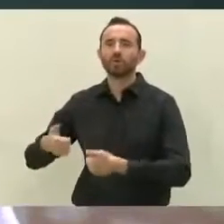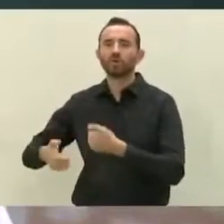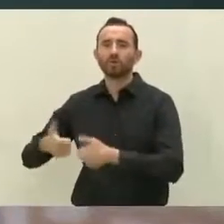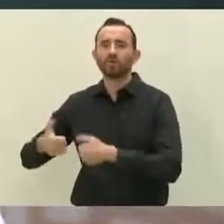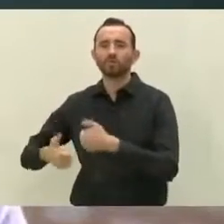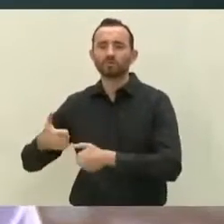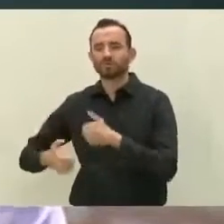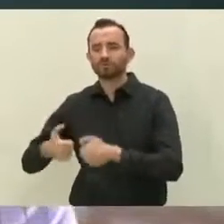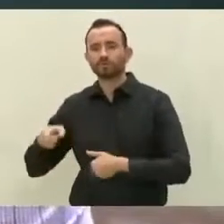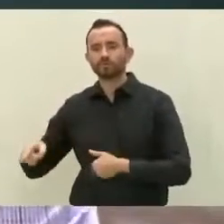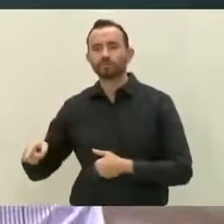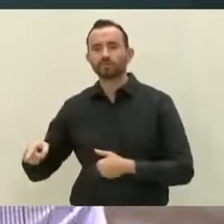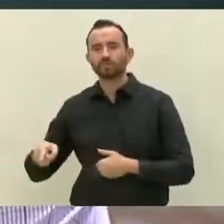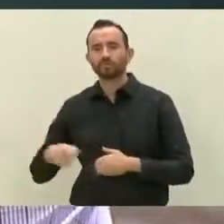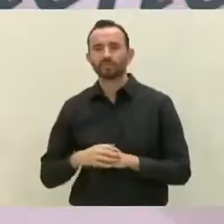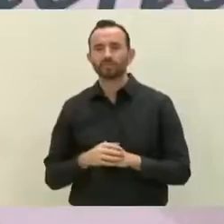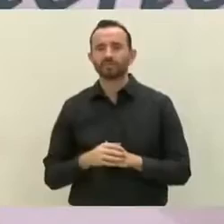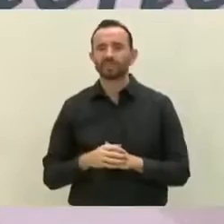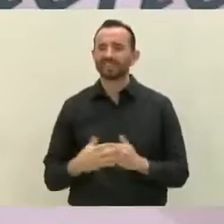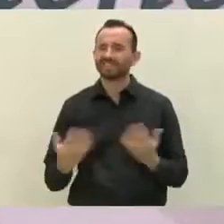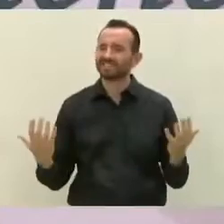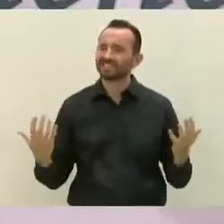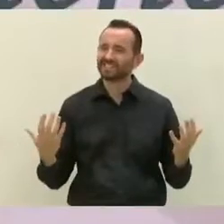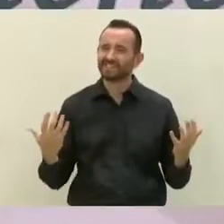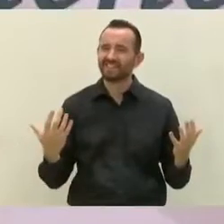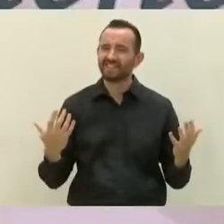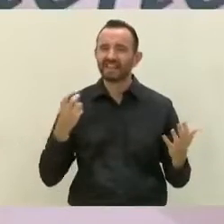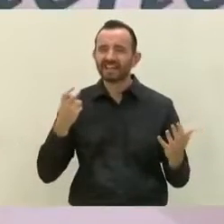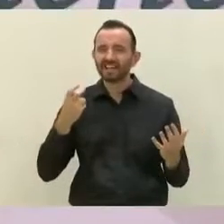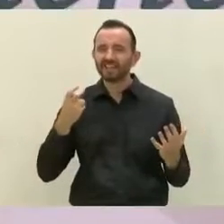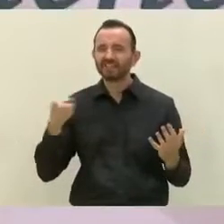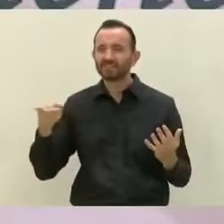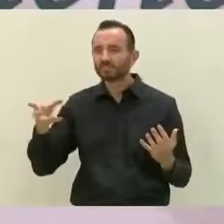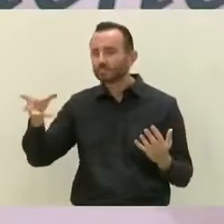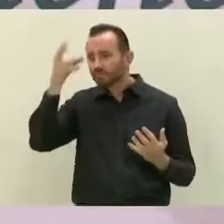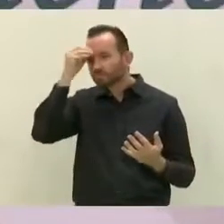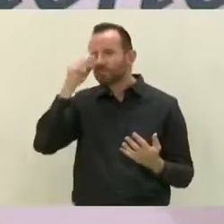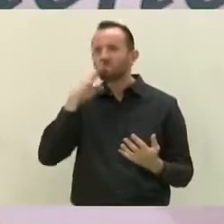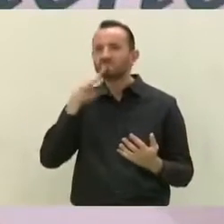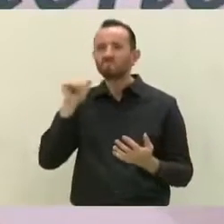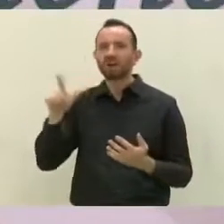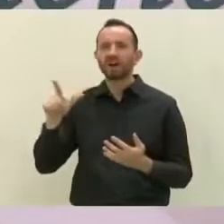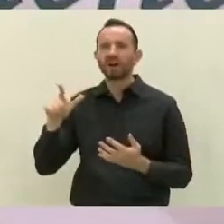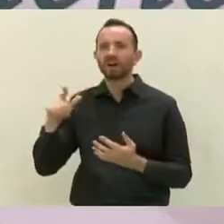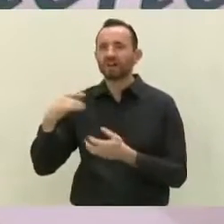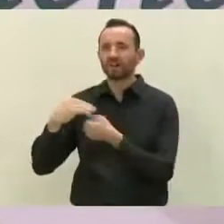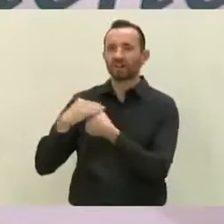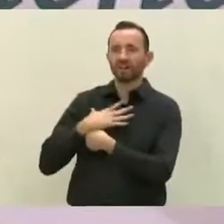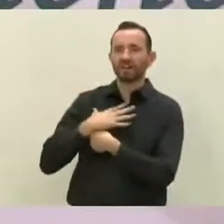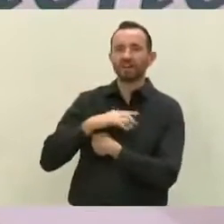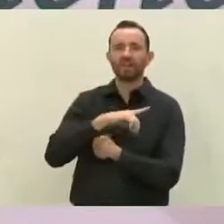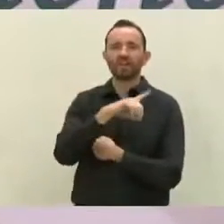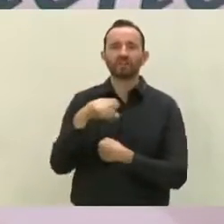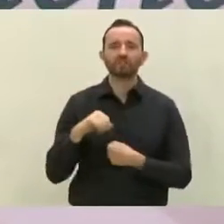que se ejecutan sin saber quiénes son con los que están jugando.